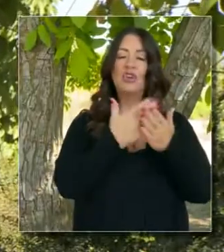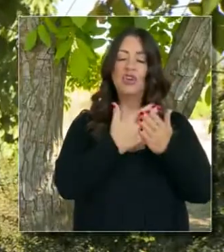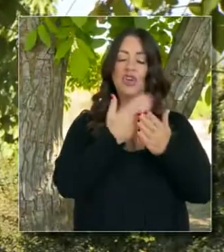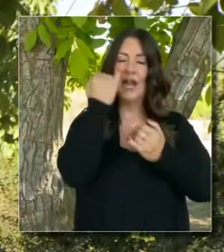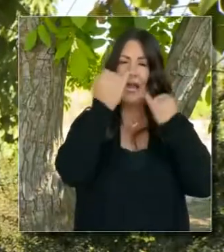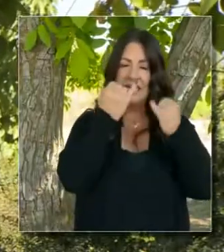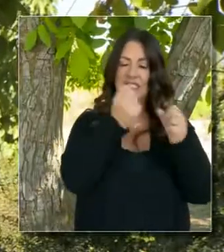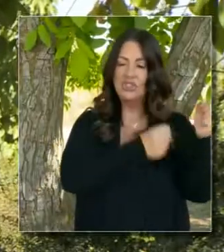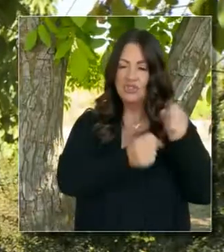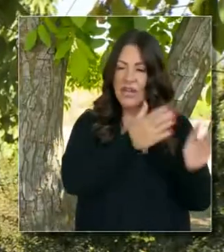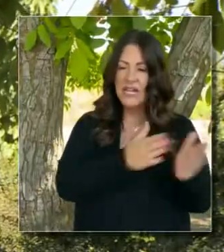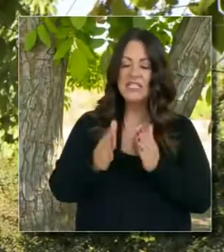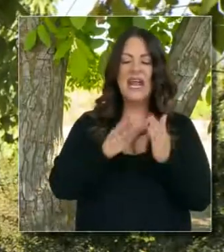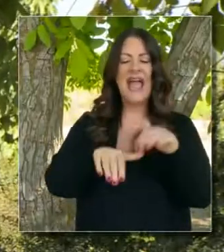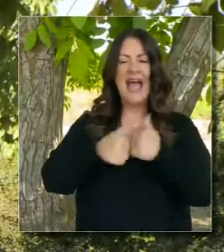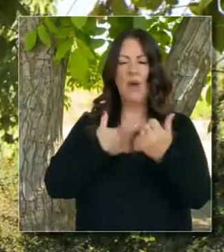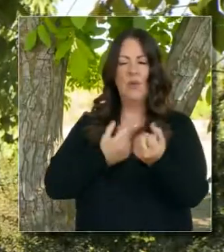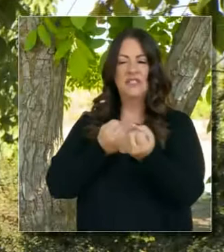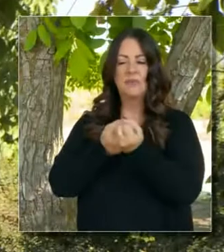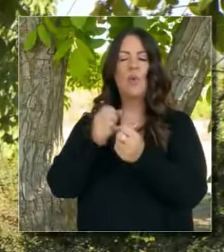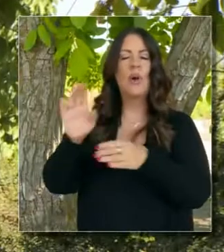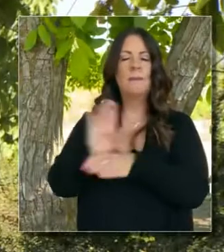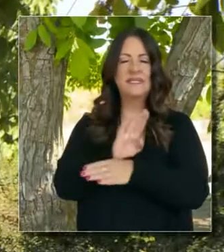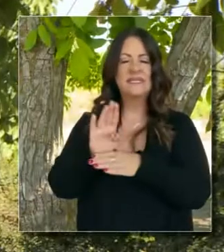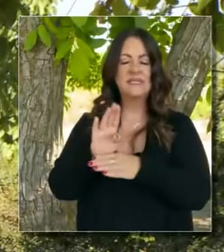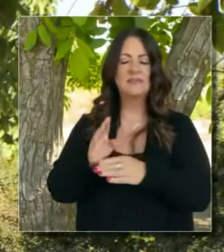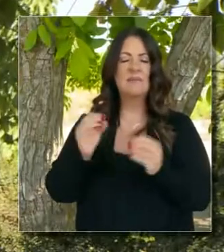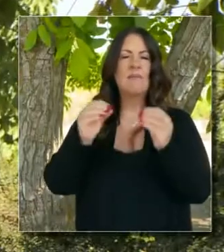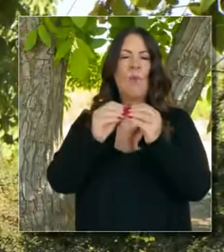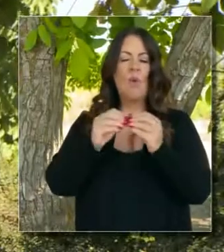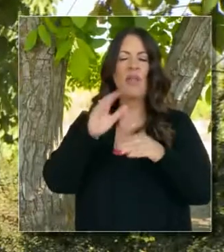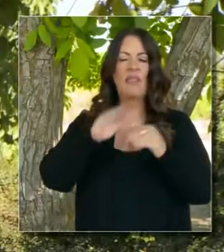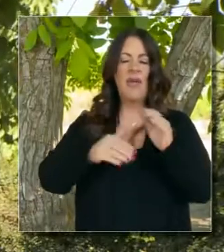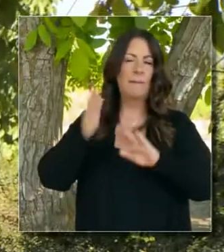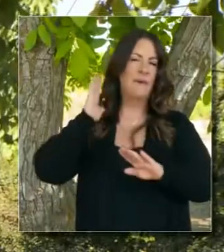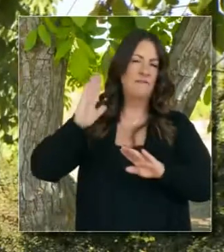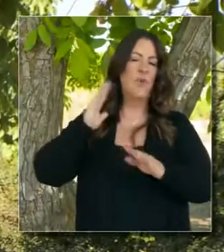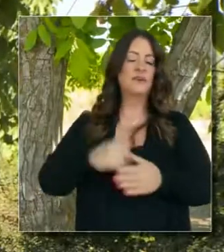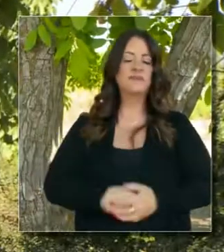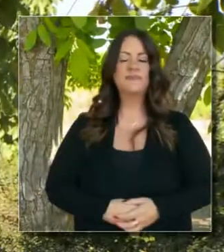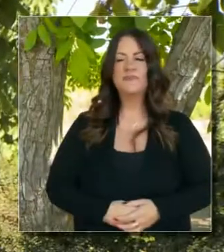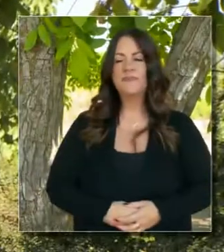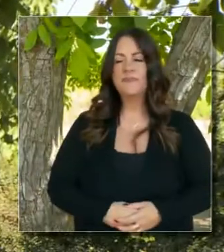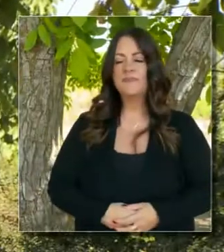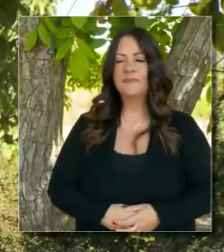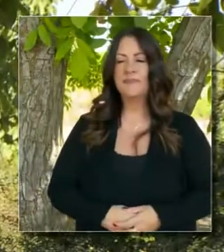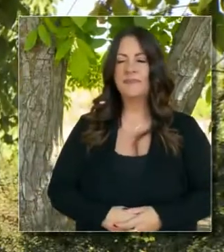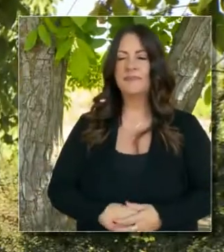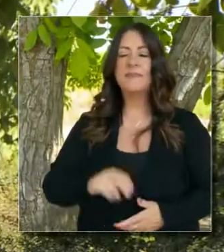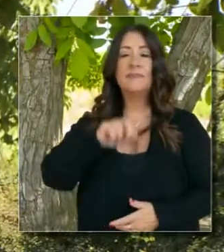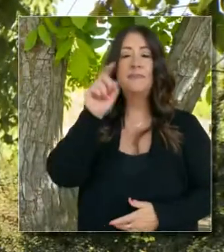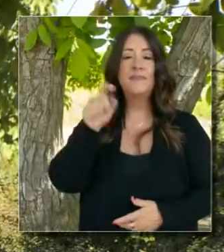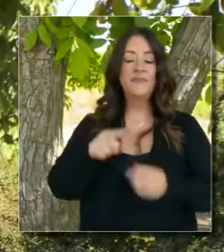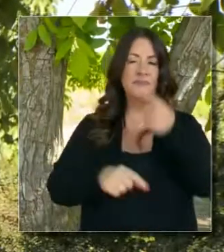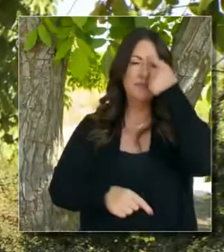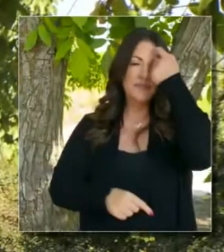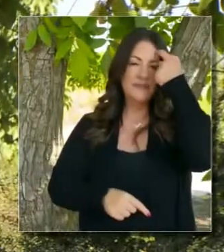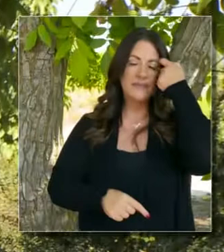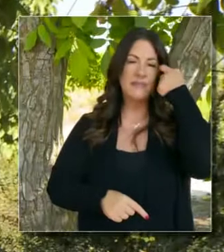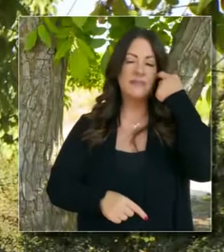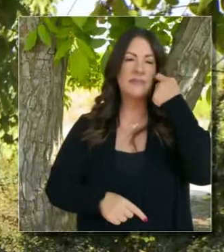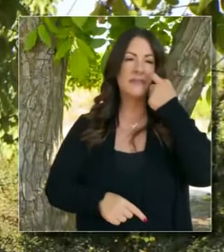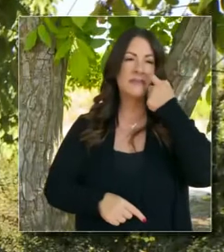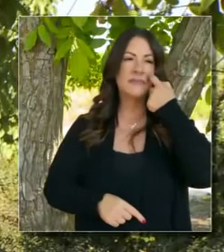presupuesto del año próximo para seguir apoyando a pequeños negocios todavía más de lo que hemos hecho en el pasado. Paul Rogers, del